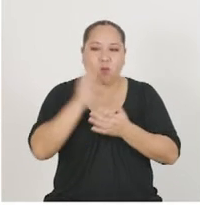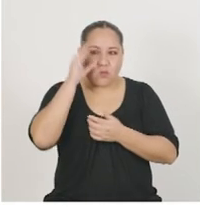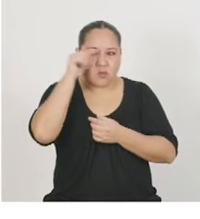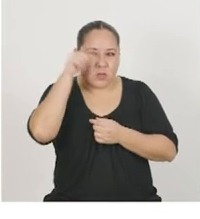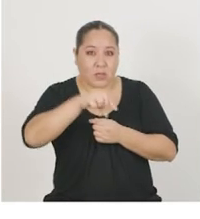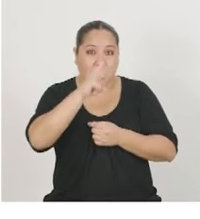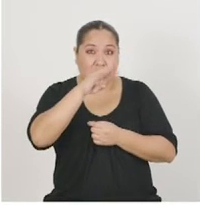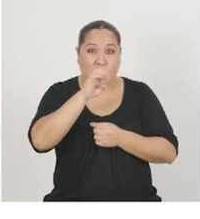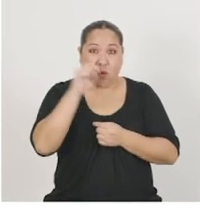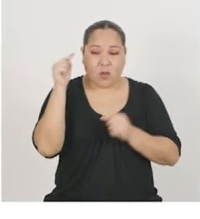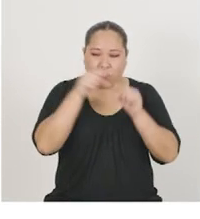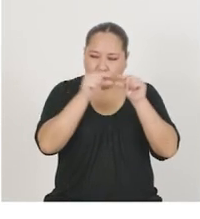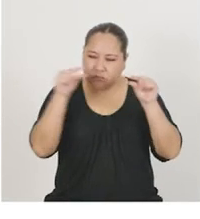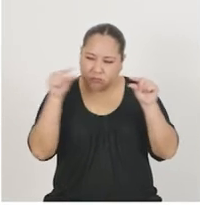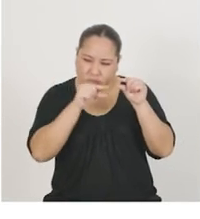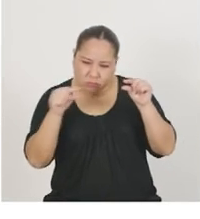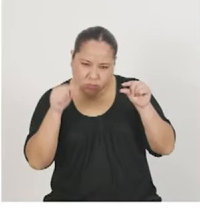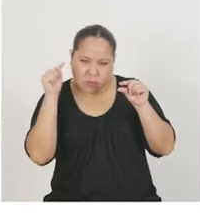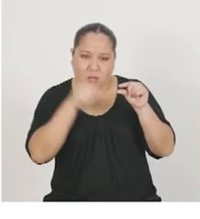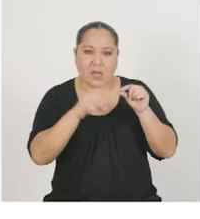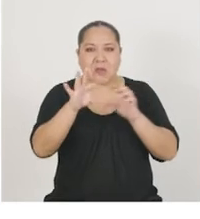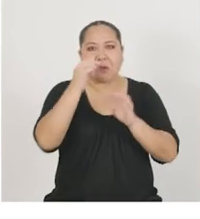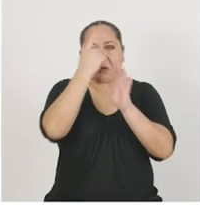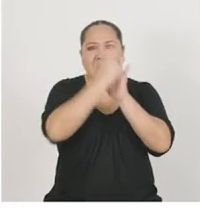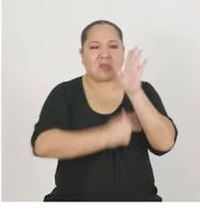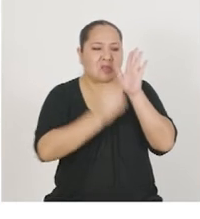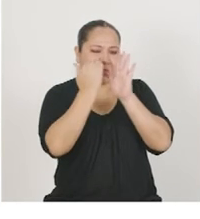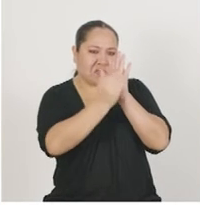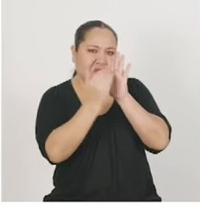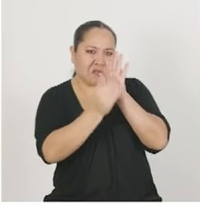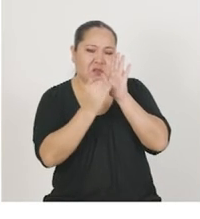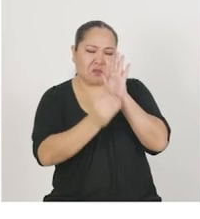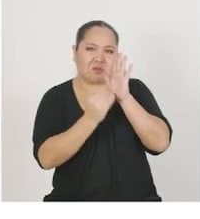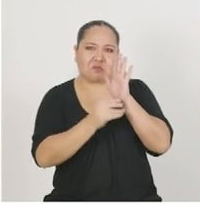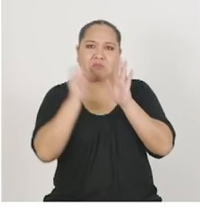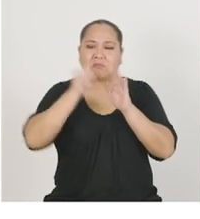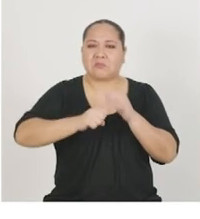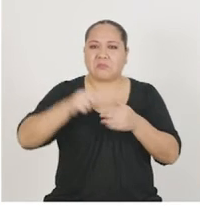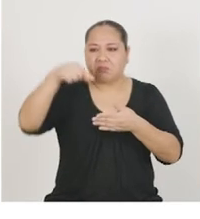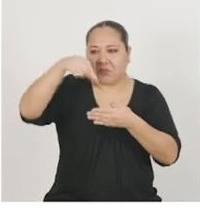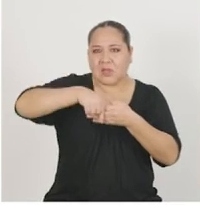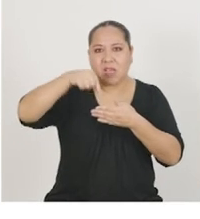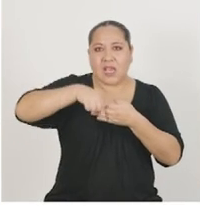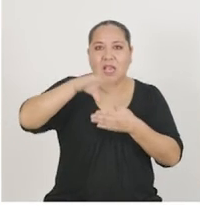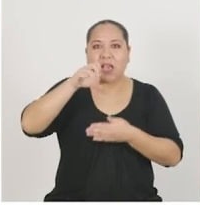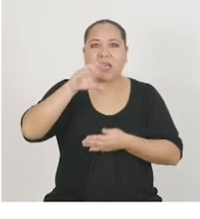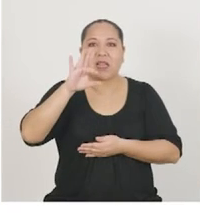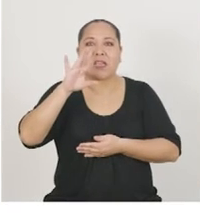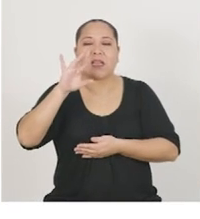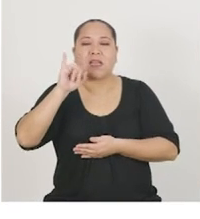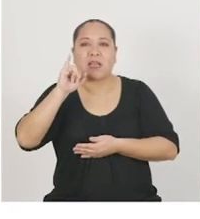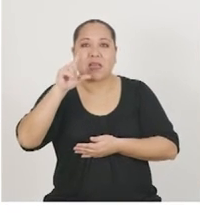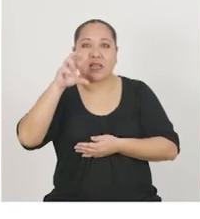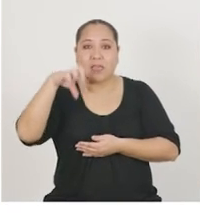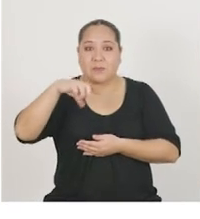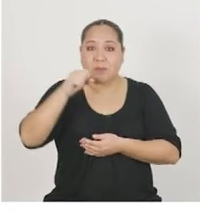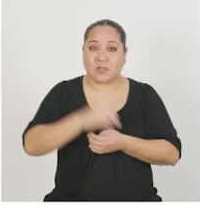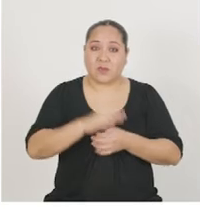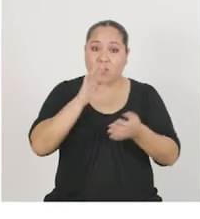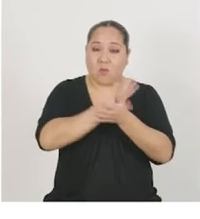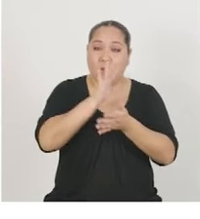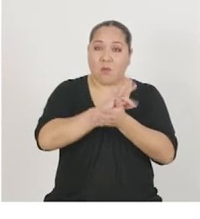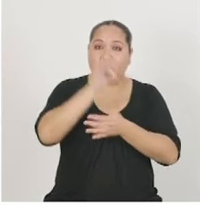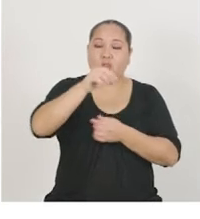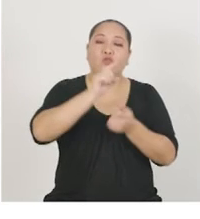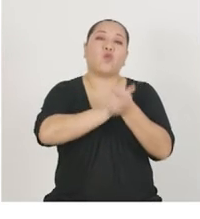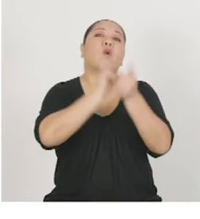Buscando en esta web he encontrado una lista de criterios que determinaron el éxito de los clips y pensé, usar clips por